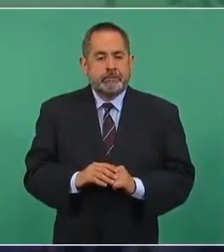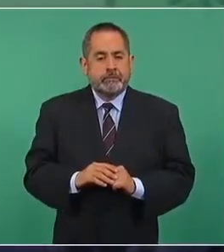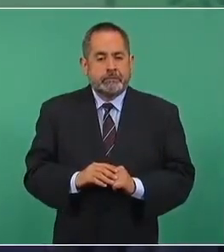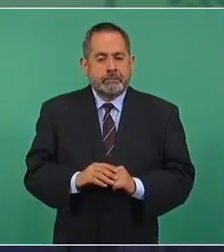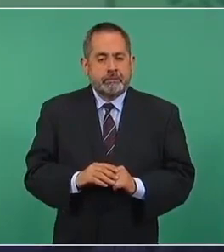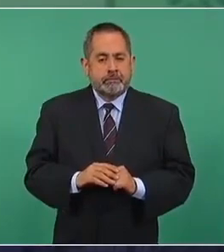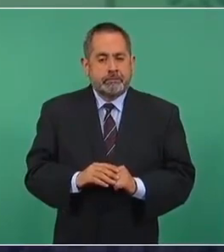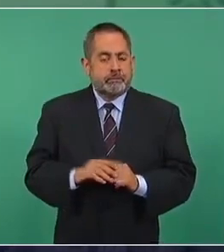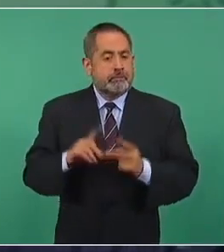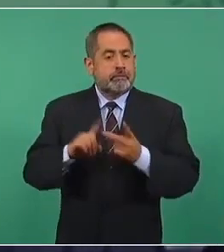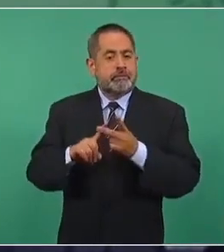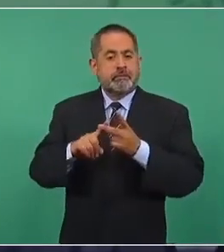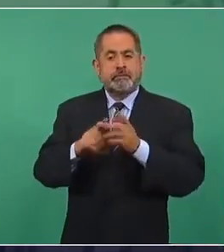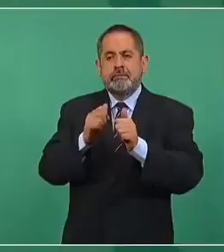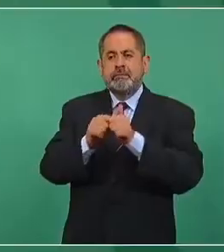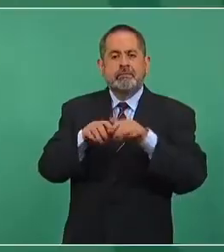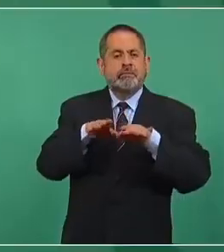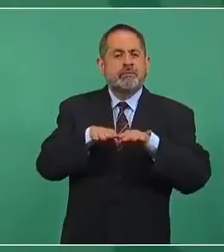Una autopista